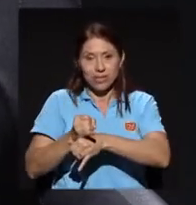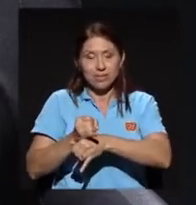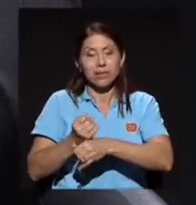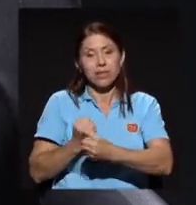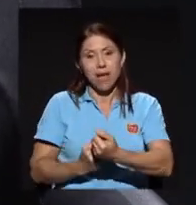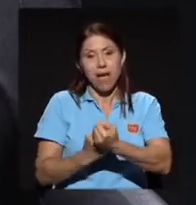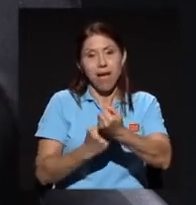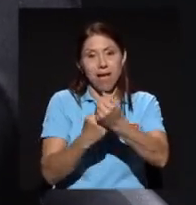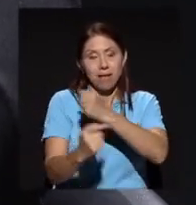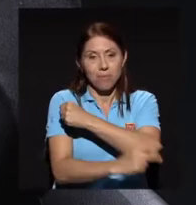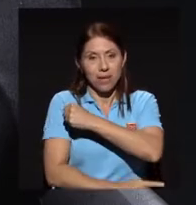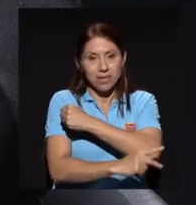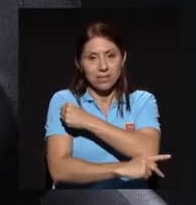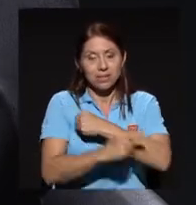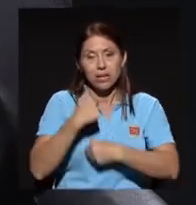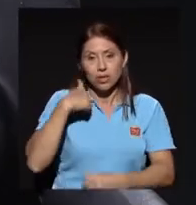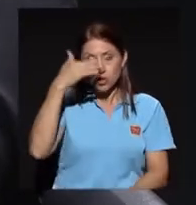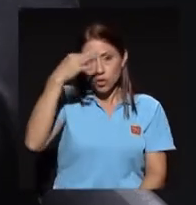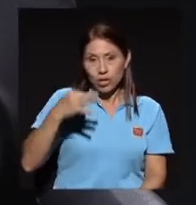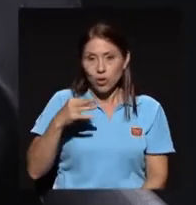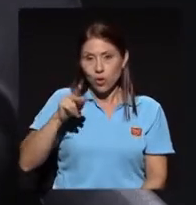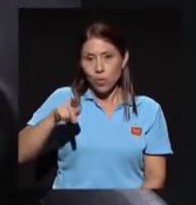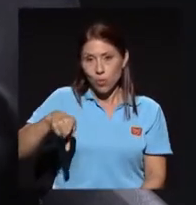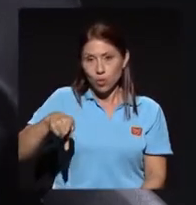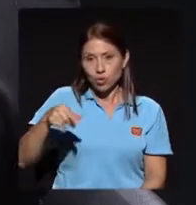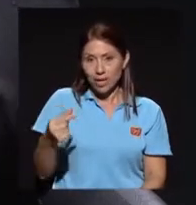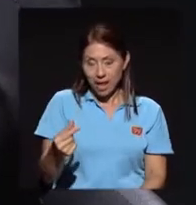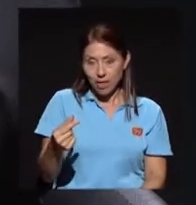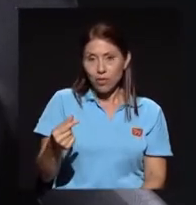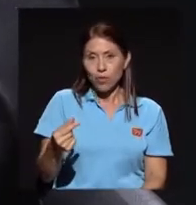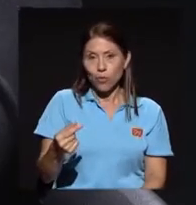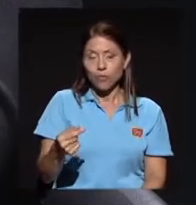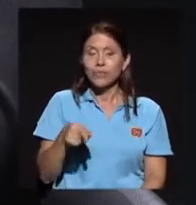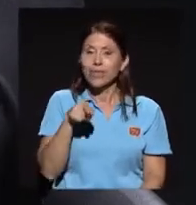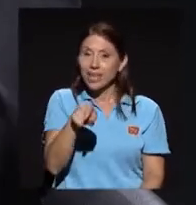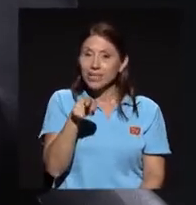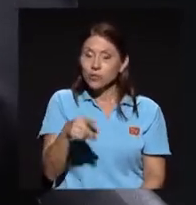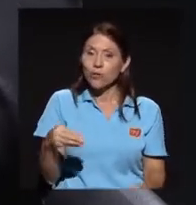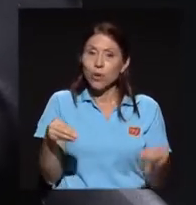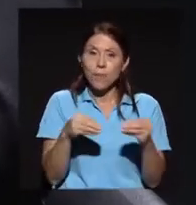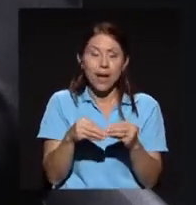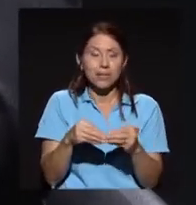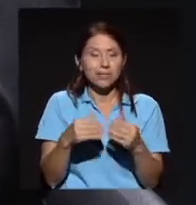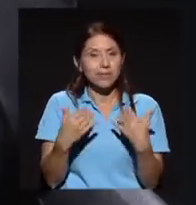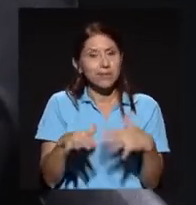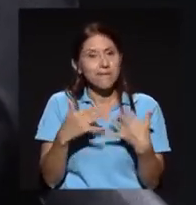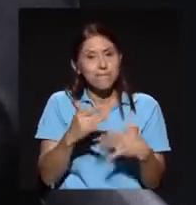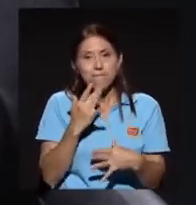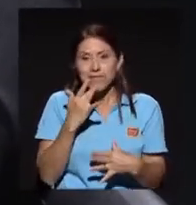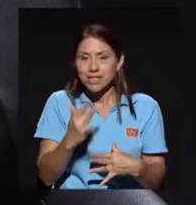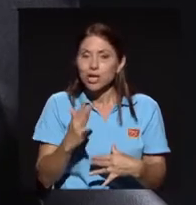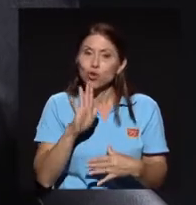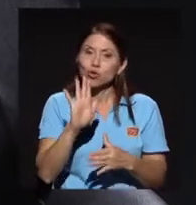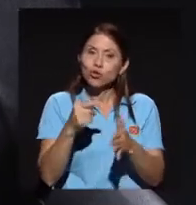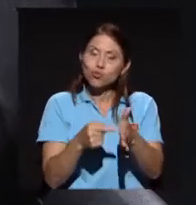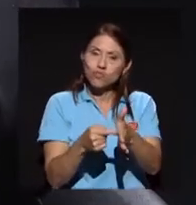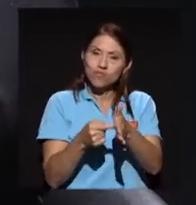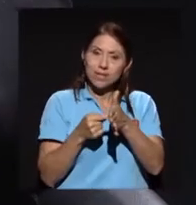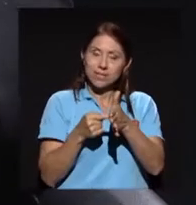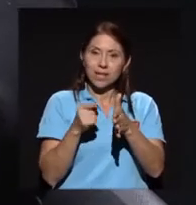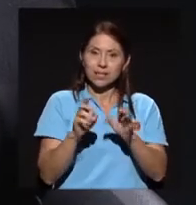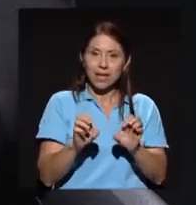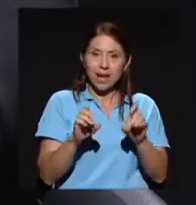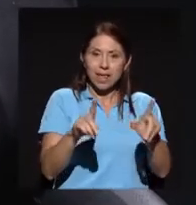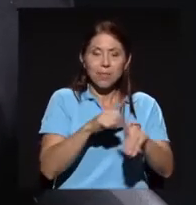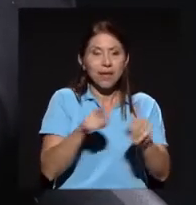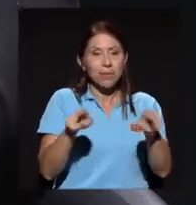Yo creo que el posgrado, eso fue lo más rico, su exigencia académica en su momento, pero